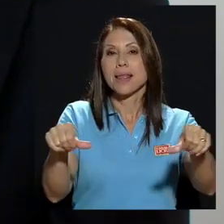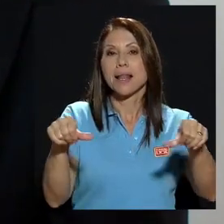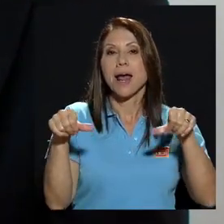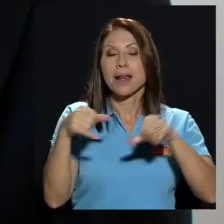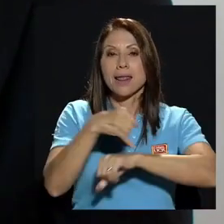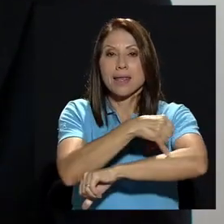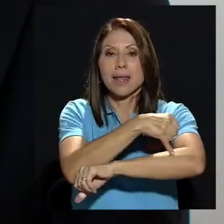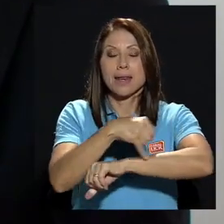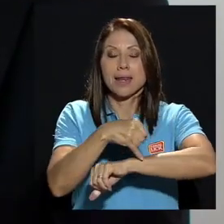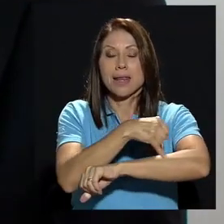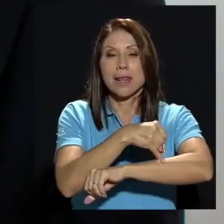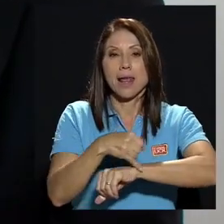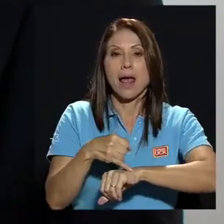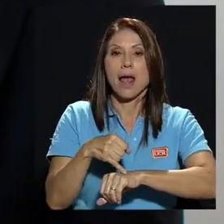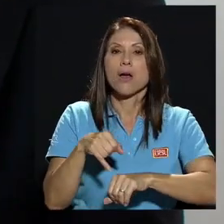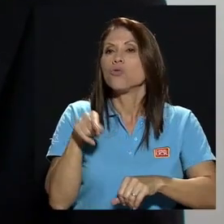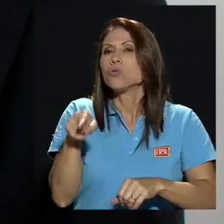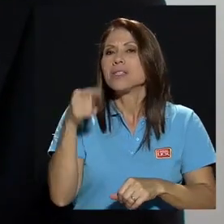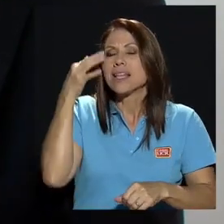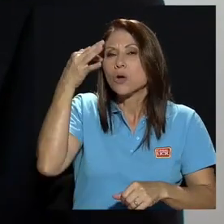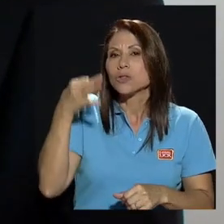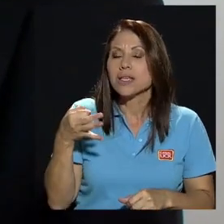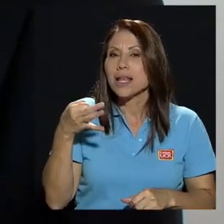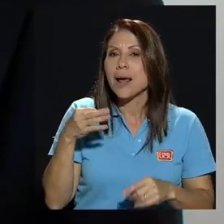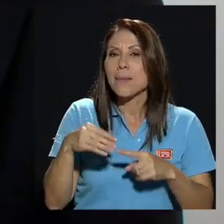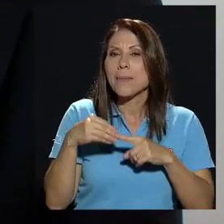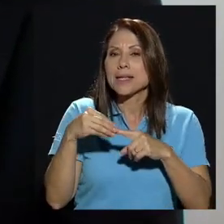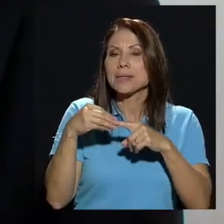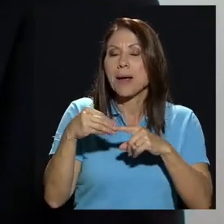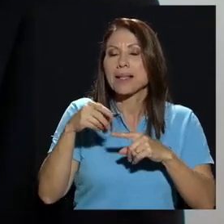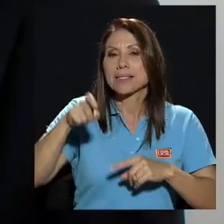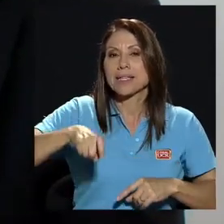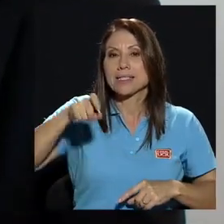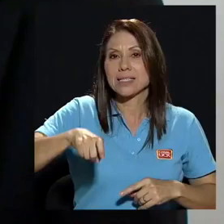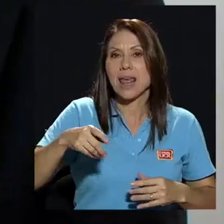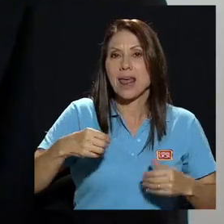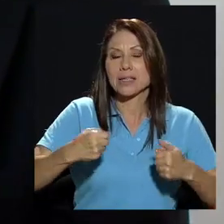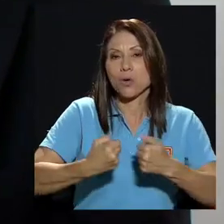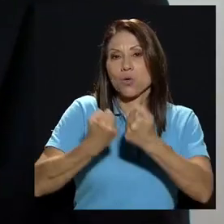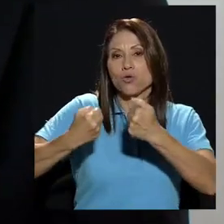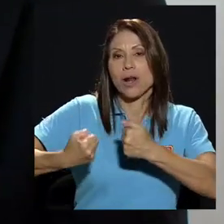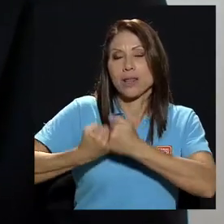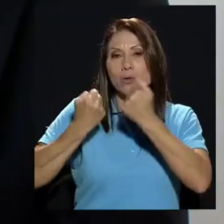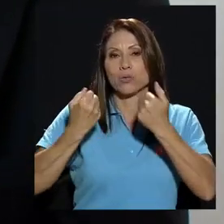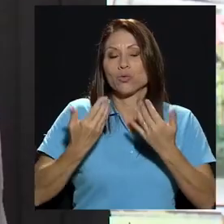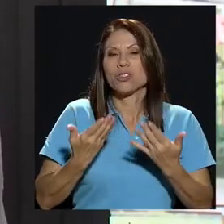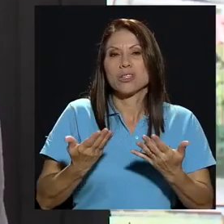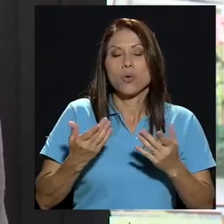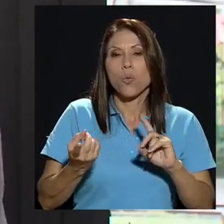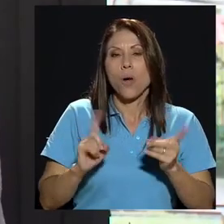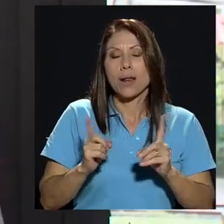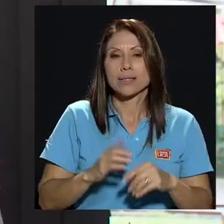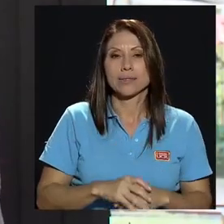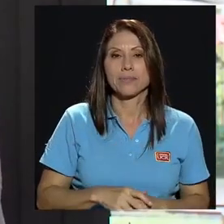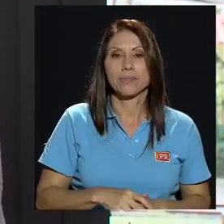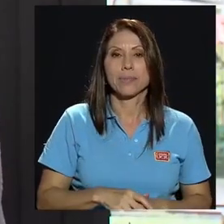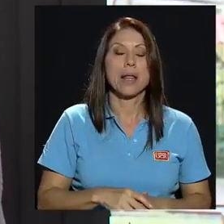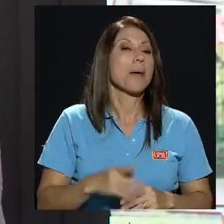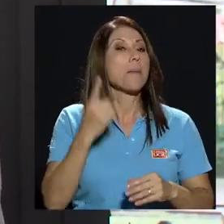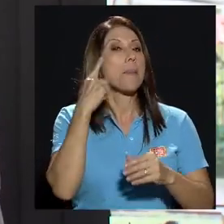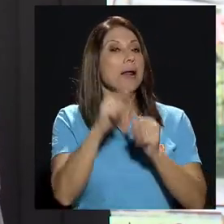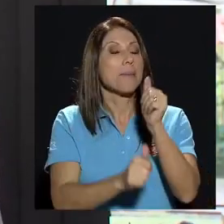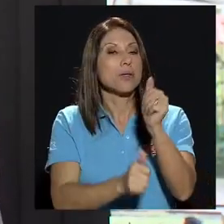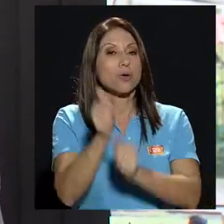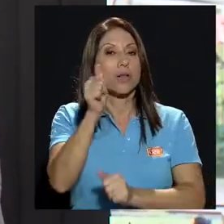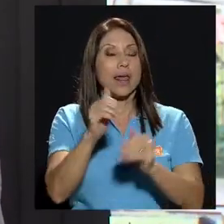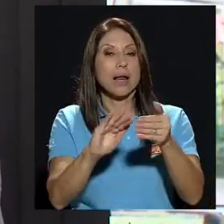aspirante del consejo desde esta área ¿cuáles consideras que son las principales necesidades o retos de esta área? Probablemente para la mayoría de